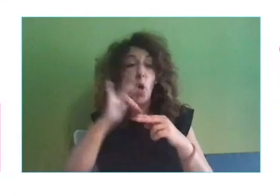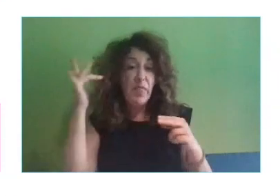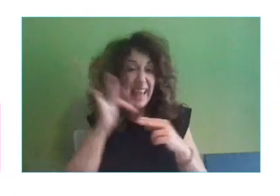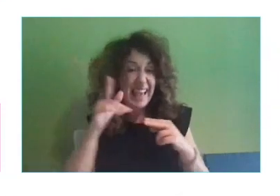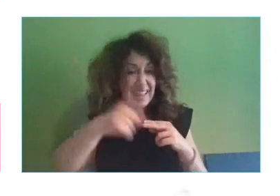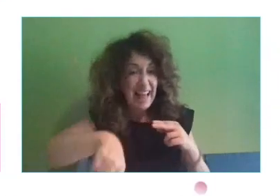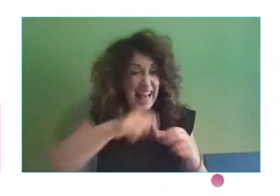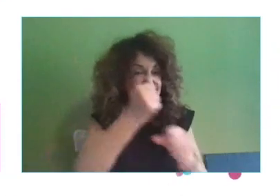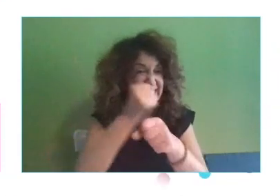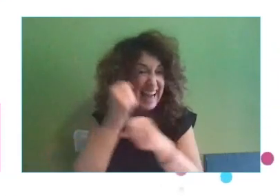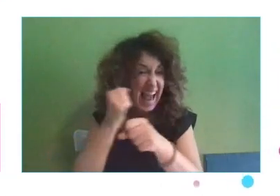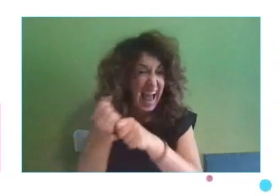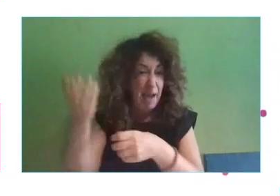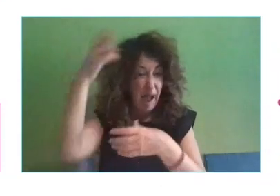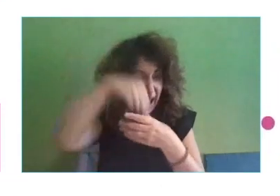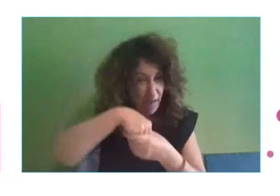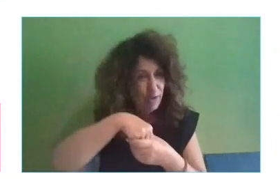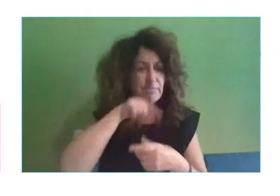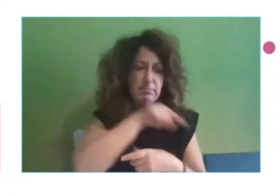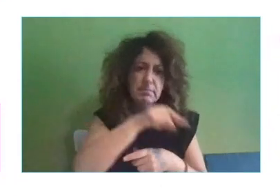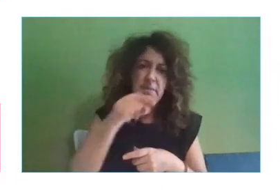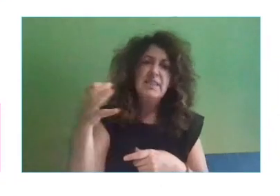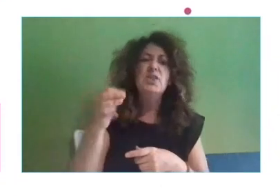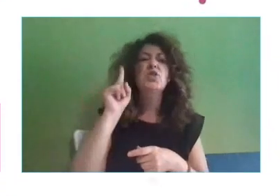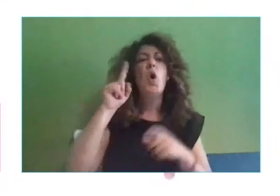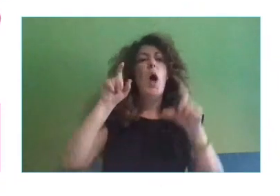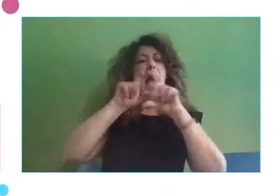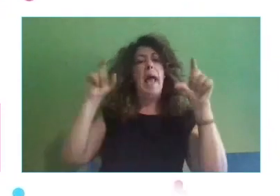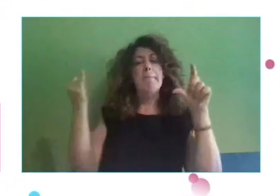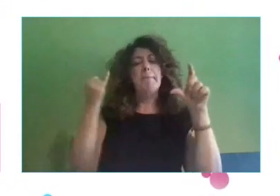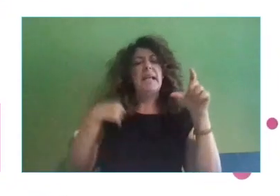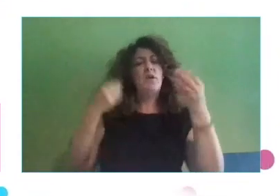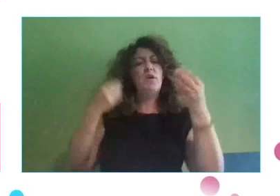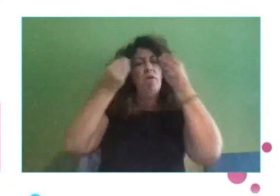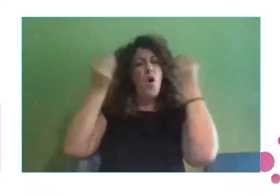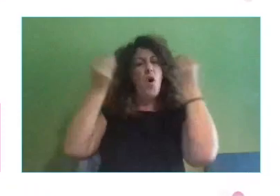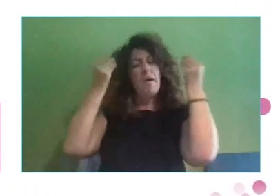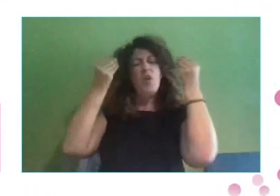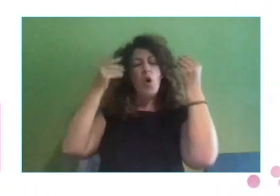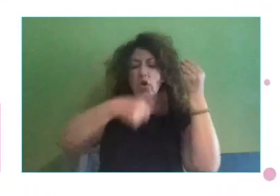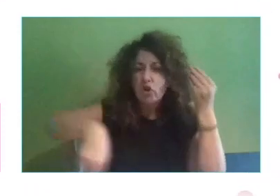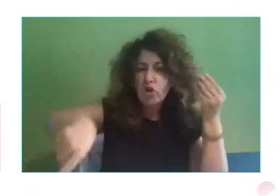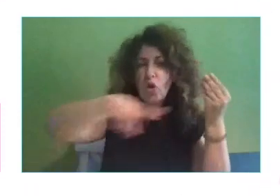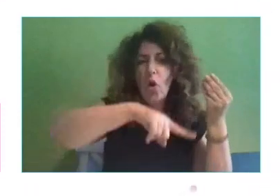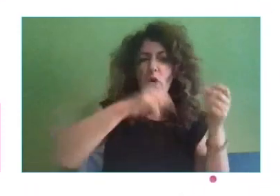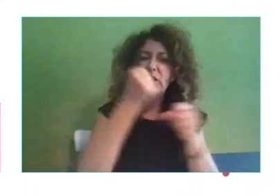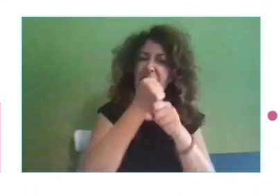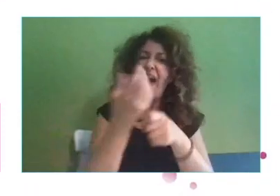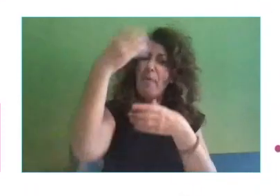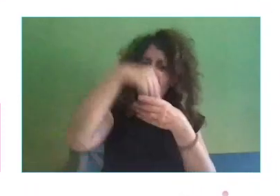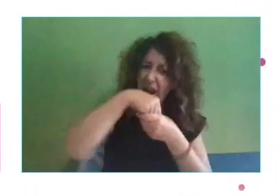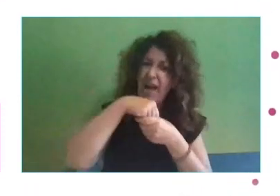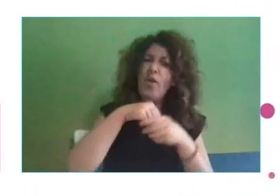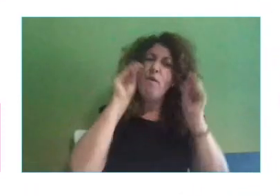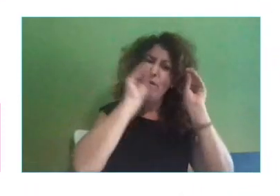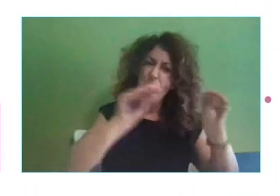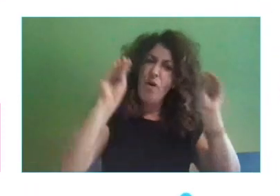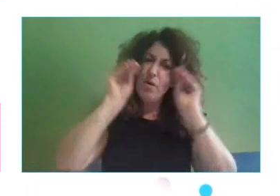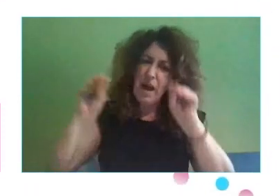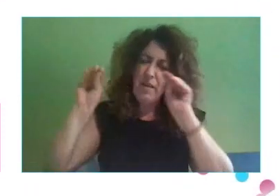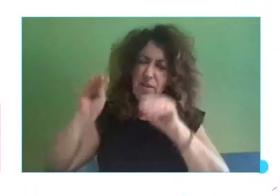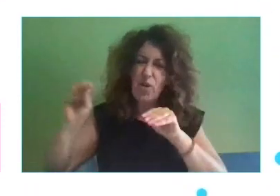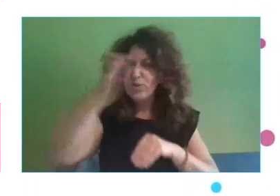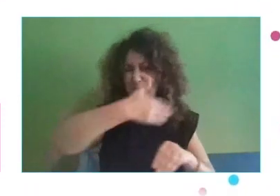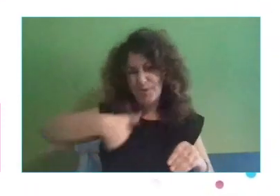No vale con que esté solo el empresario, necesitas que eso se transmita a toda la compañía y que el proceso sea transversal